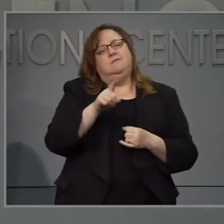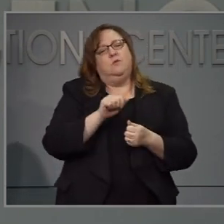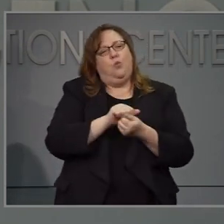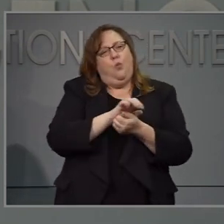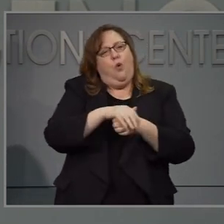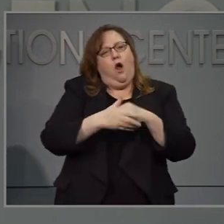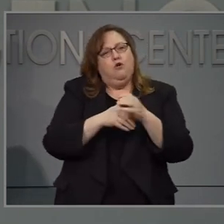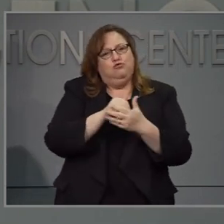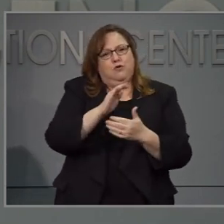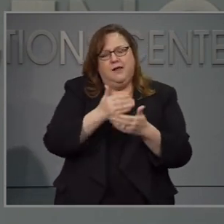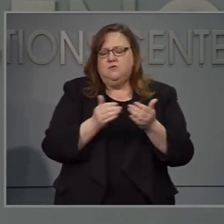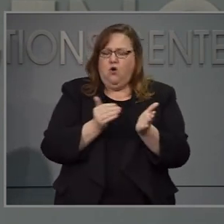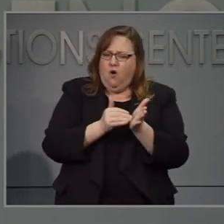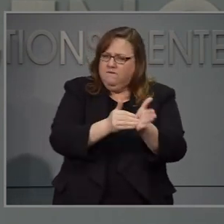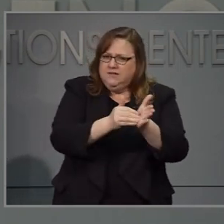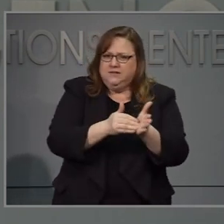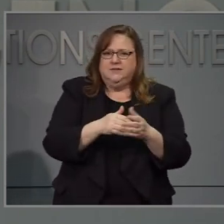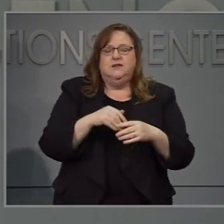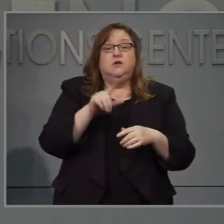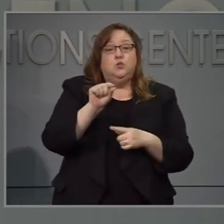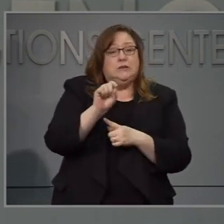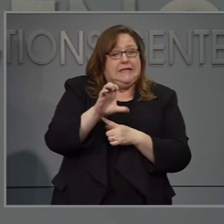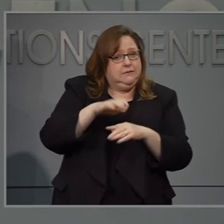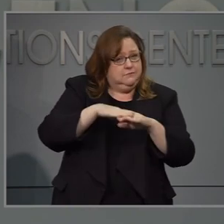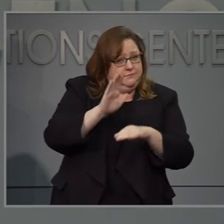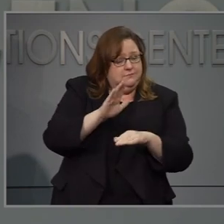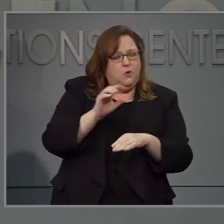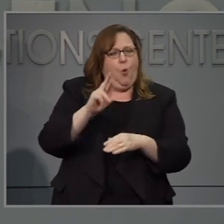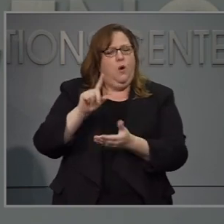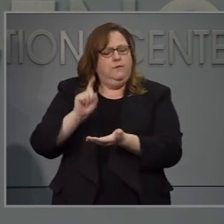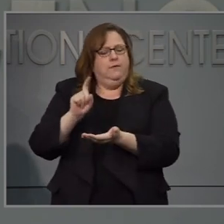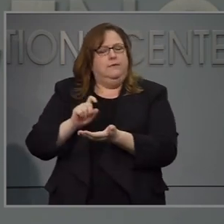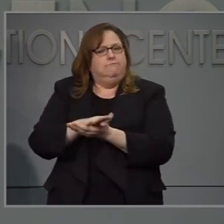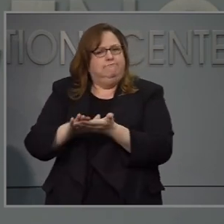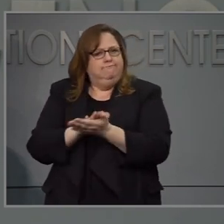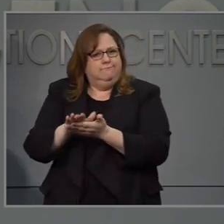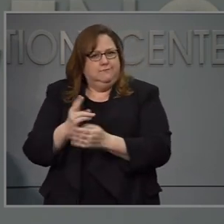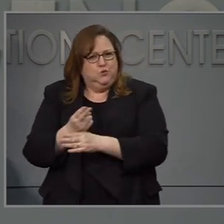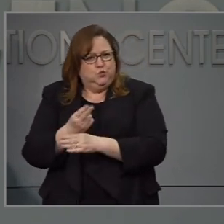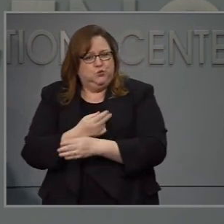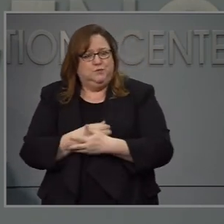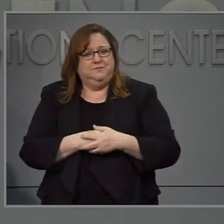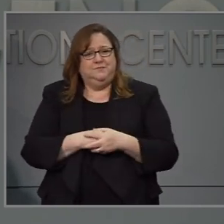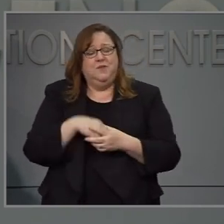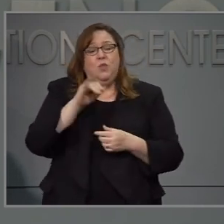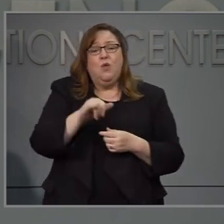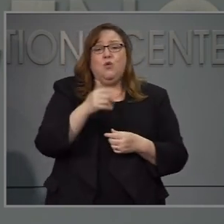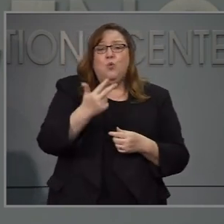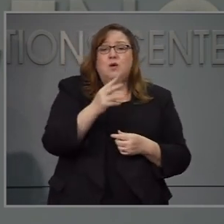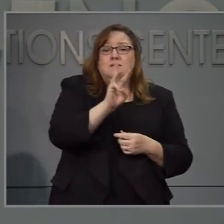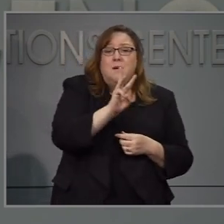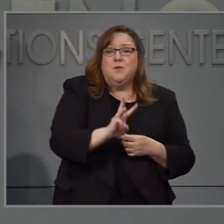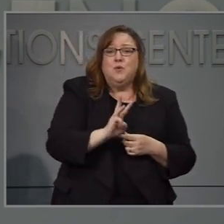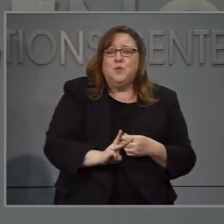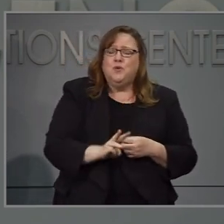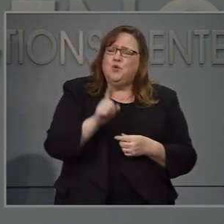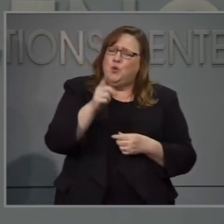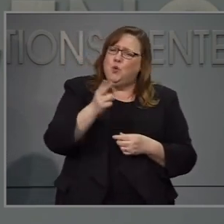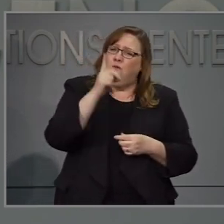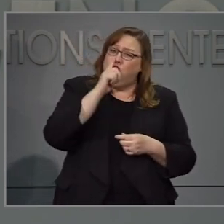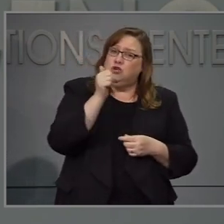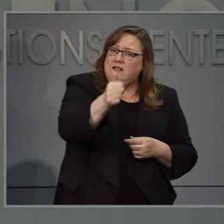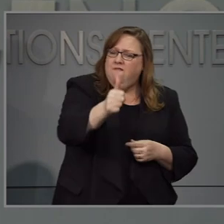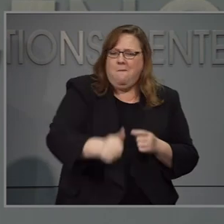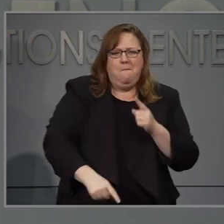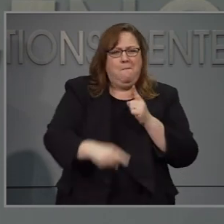segundos o usar antibacterial. Siga estas tres recomendaciones, no solo para ustedes, sino también porque este fin de semana es el Día